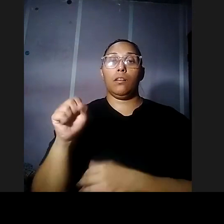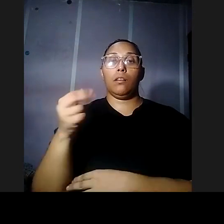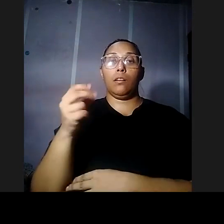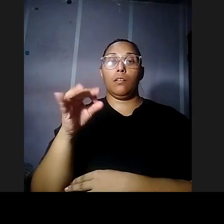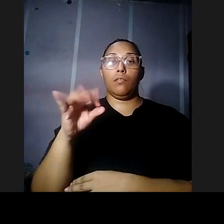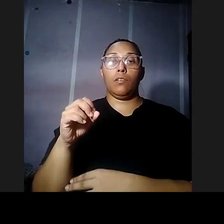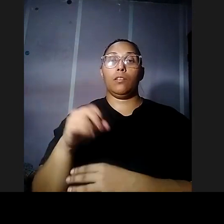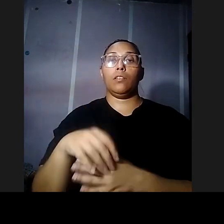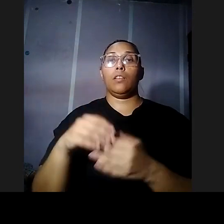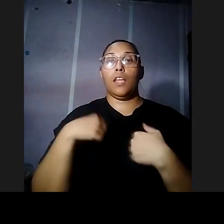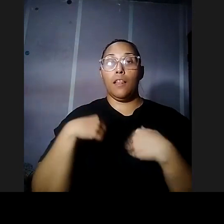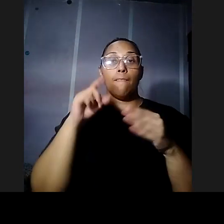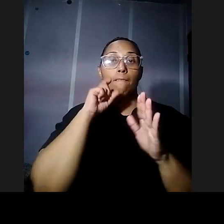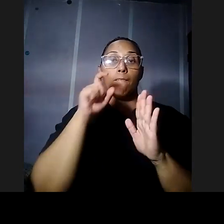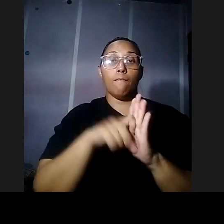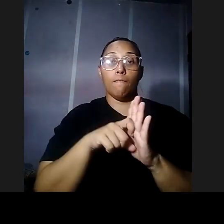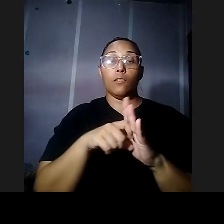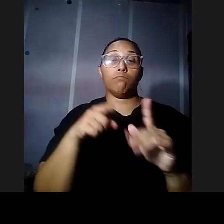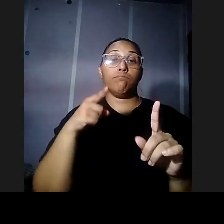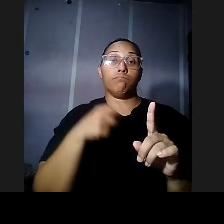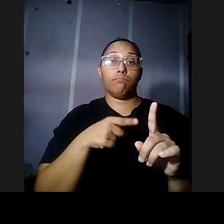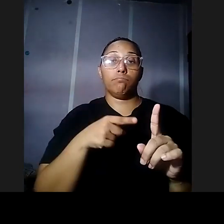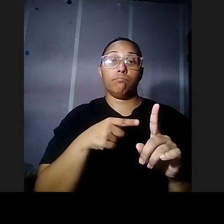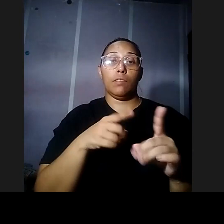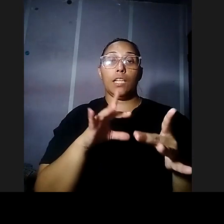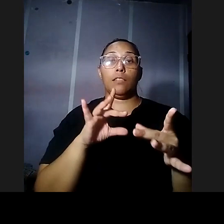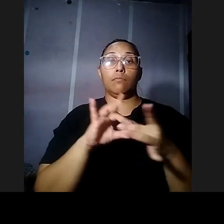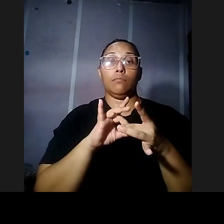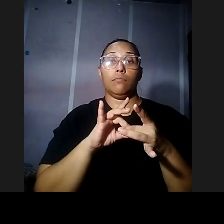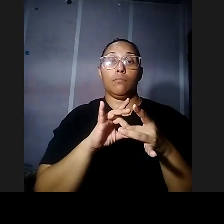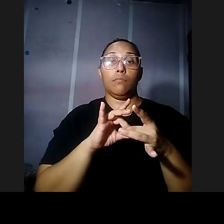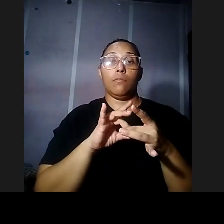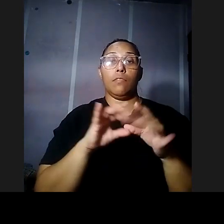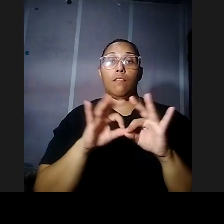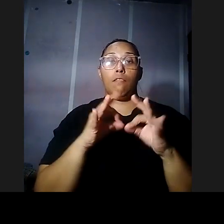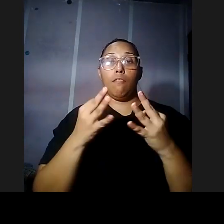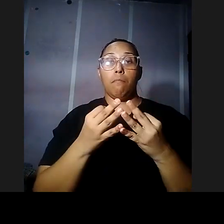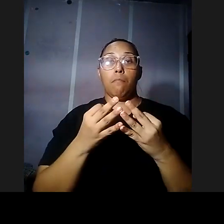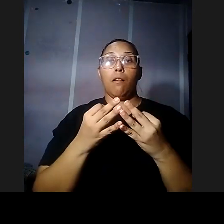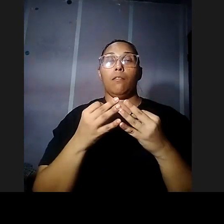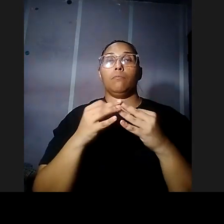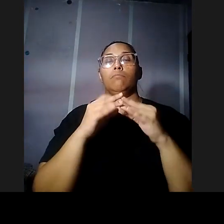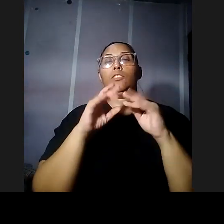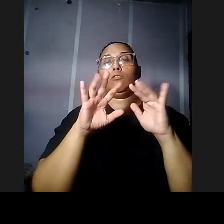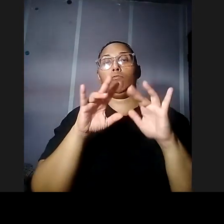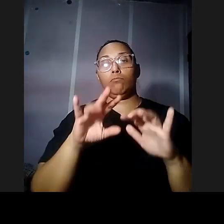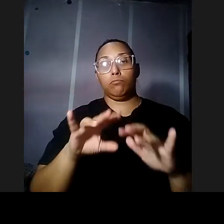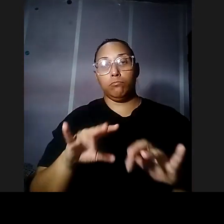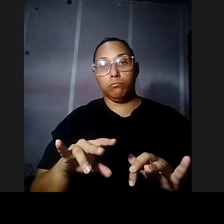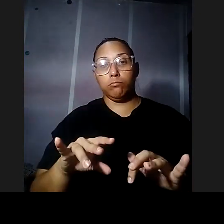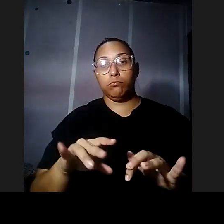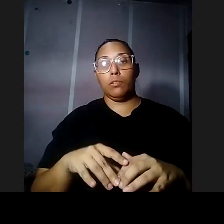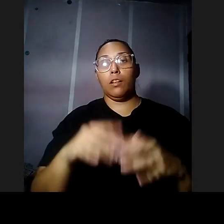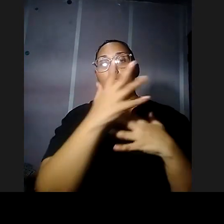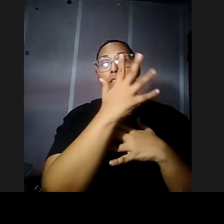de él y el que tenga enlace cuenta en FamilySearch ahí va a encontrar el árbol genealógico